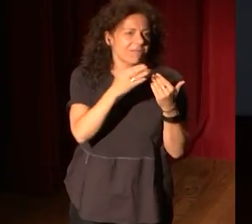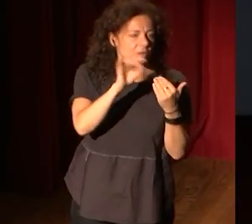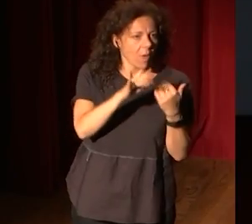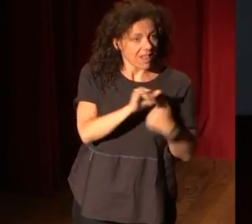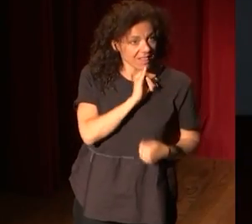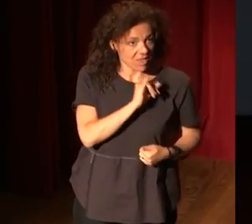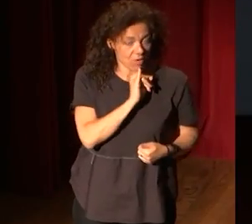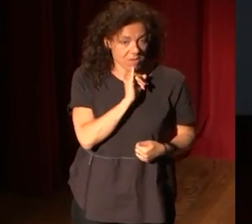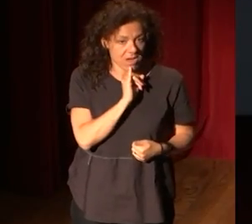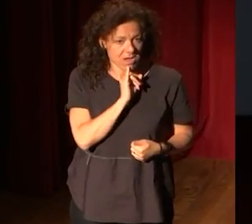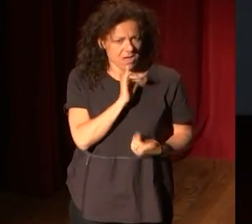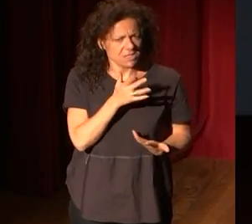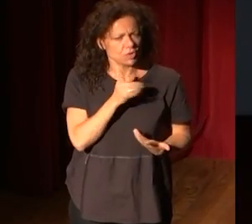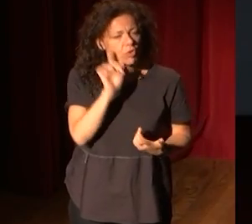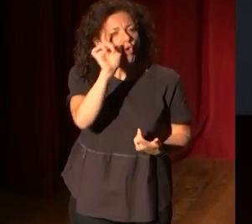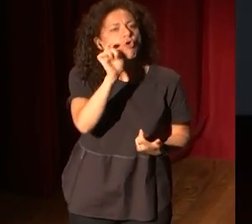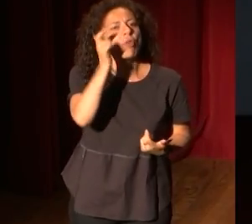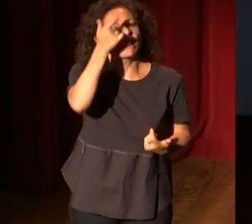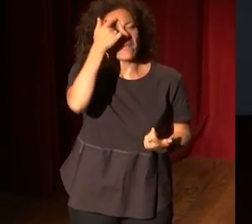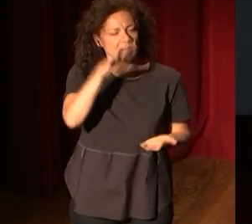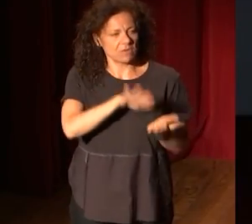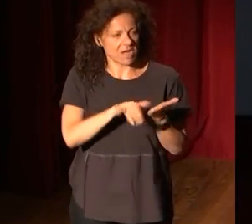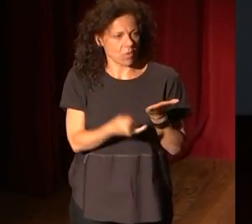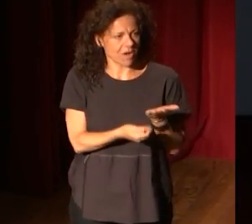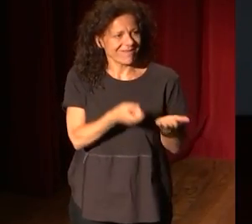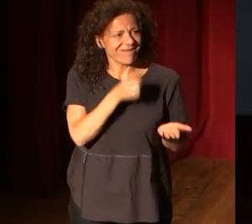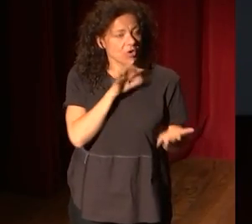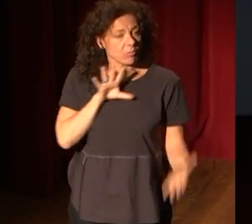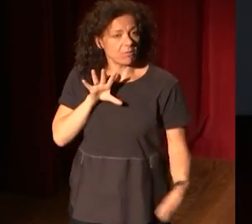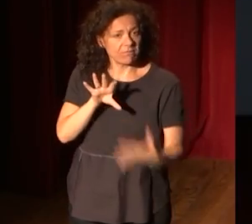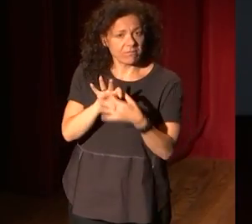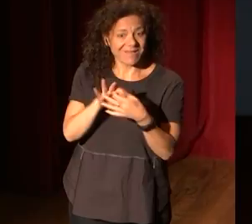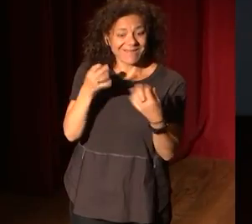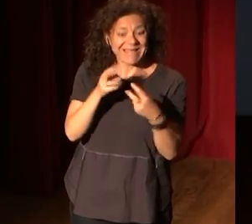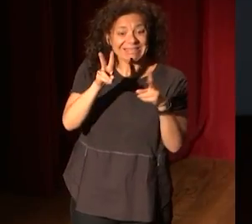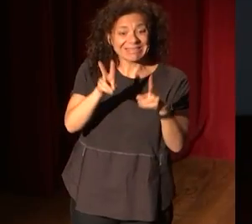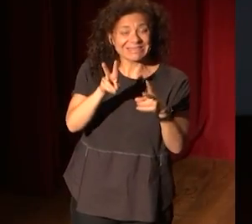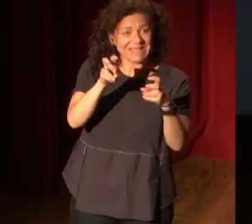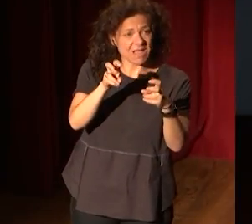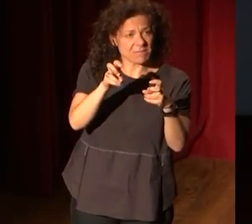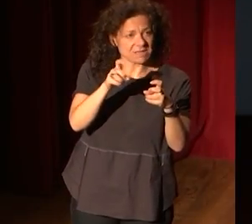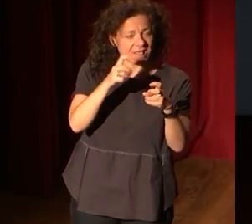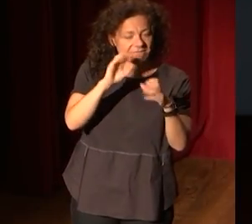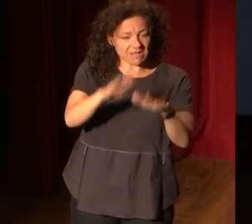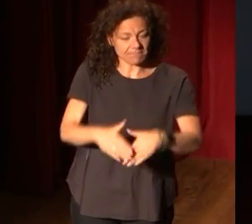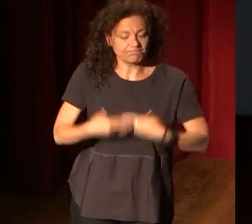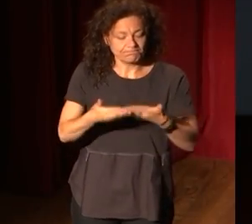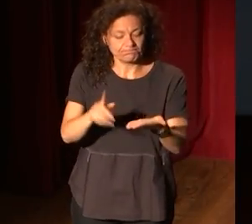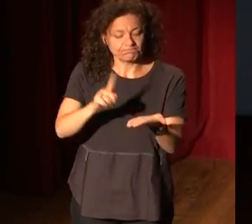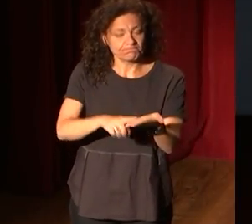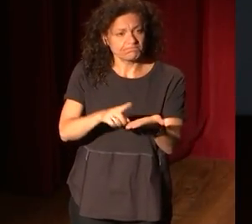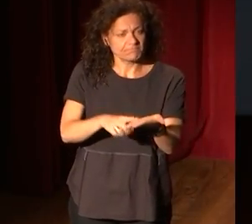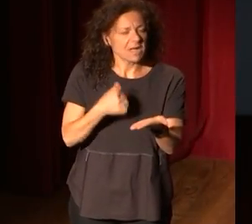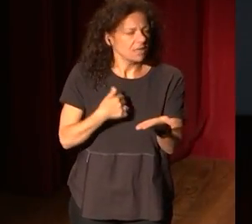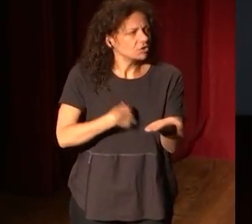idioma, sino de concepto de lenguaje, de cómo se llega, de cuáles son los temas que hay que poner sobre la mesa. Miren,